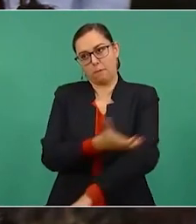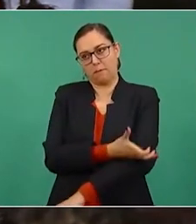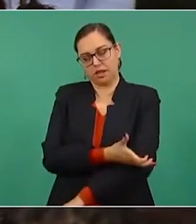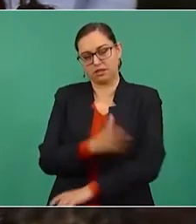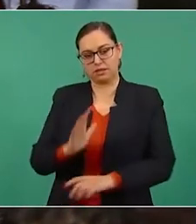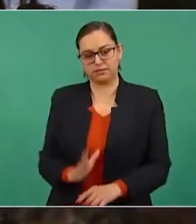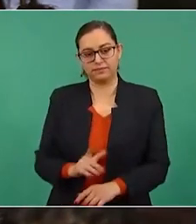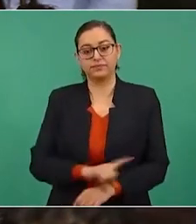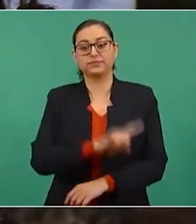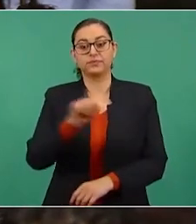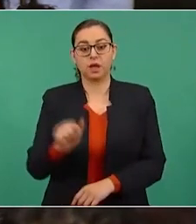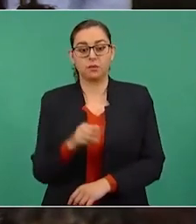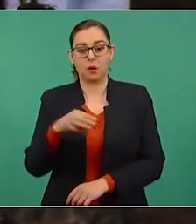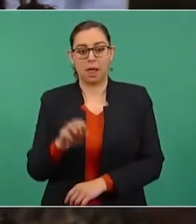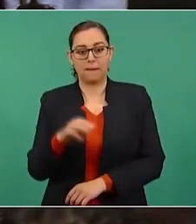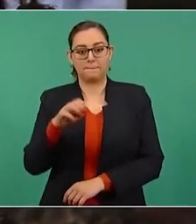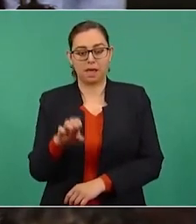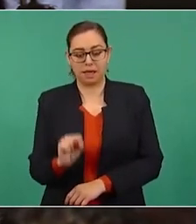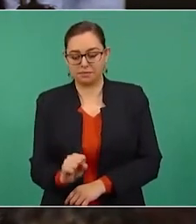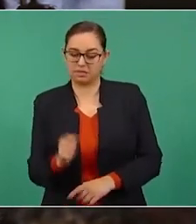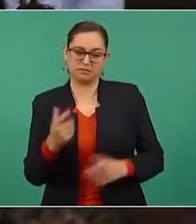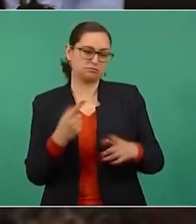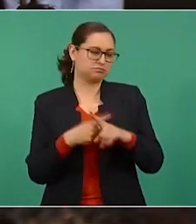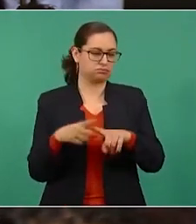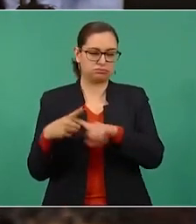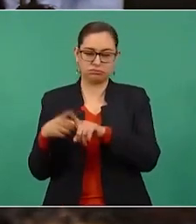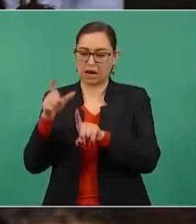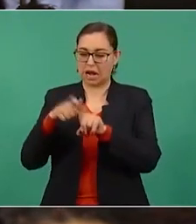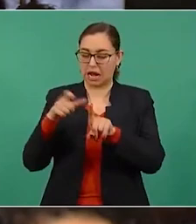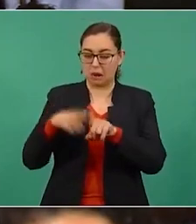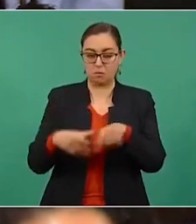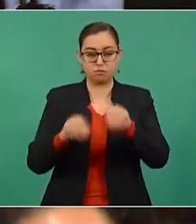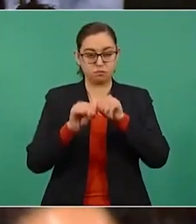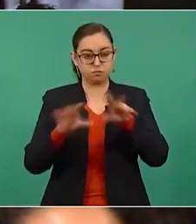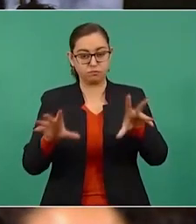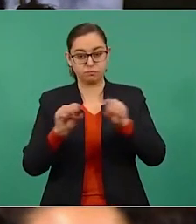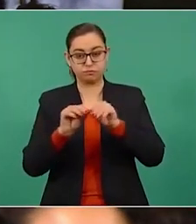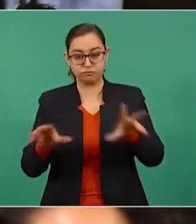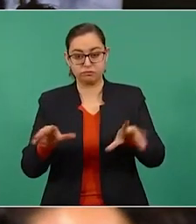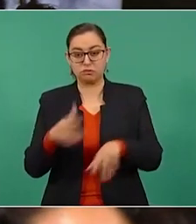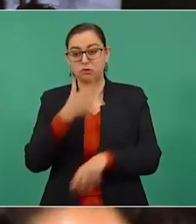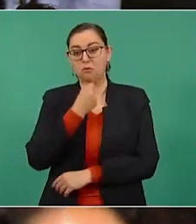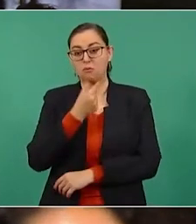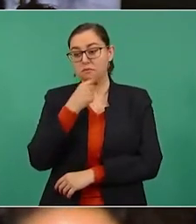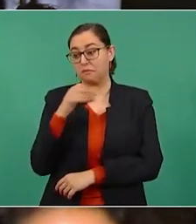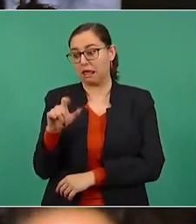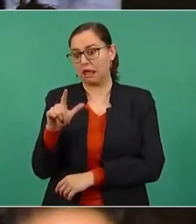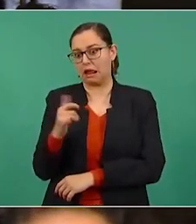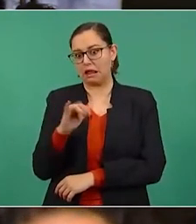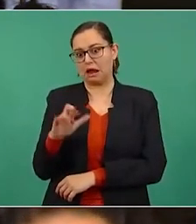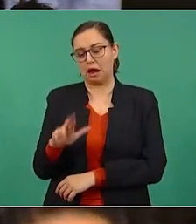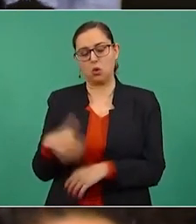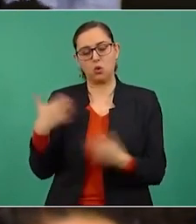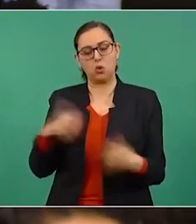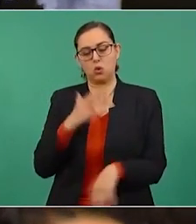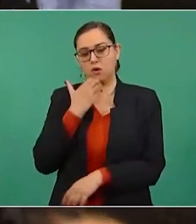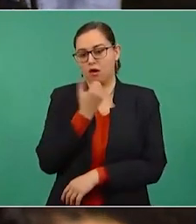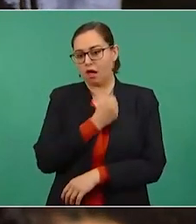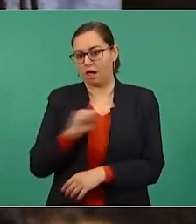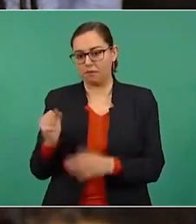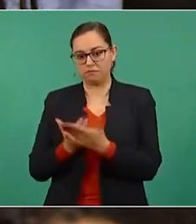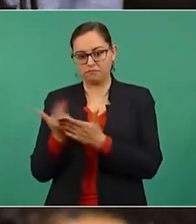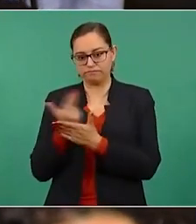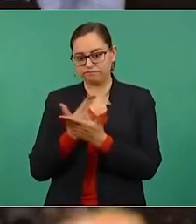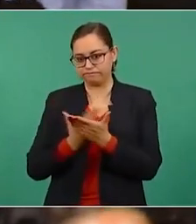memes, cartones, muchos al respecto, los del Guera, los mejores. Su respuesta, señor presidente, fue,